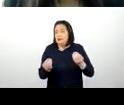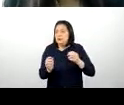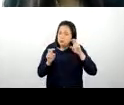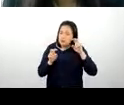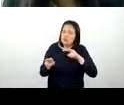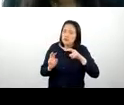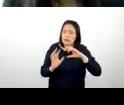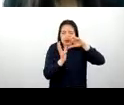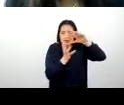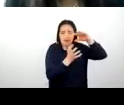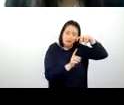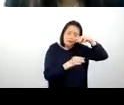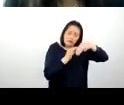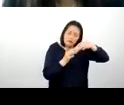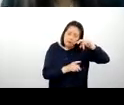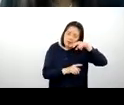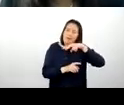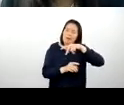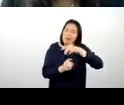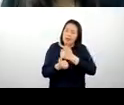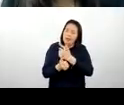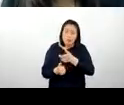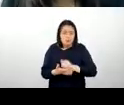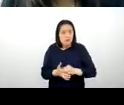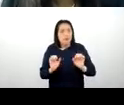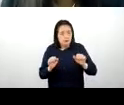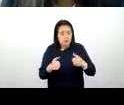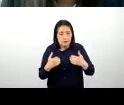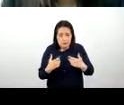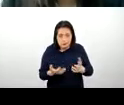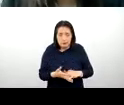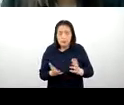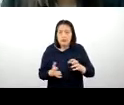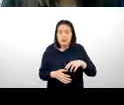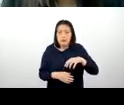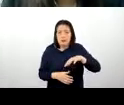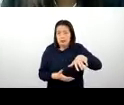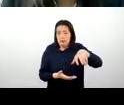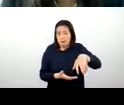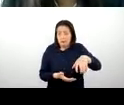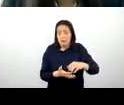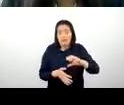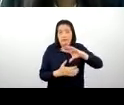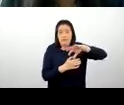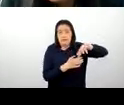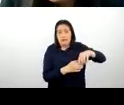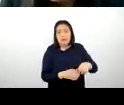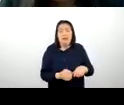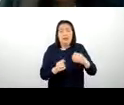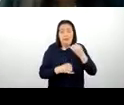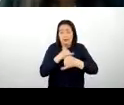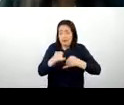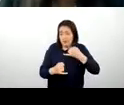internacional. Tal es así que seremos la sede de la famosa Feria Internacional del Café,